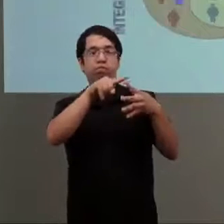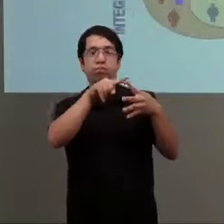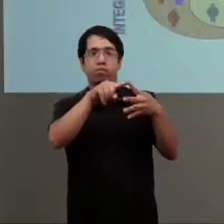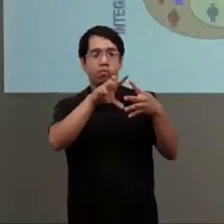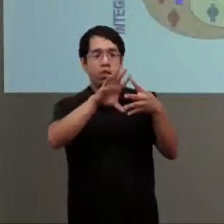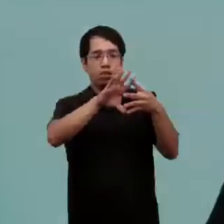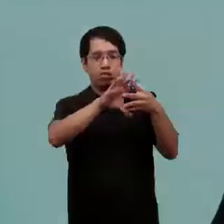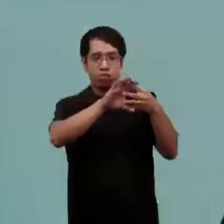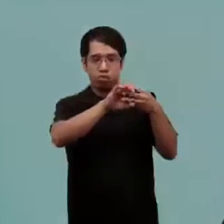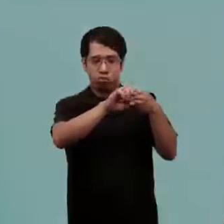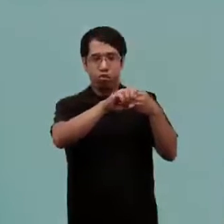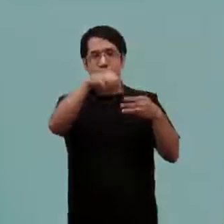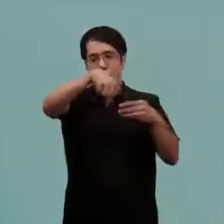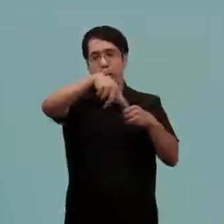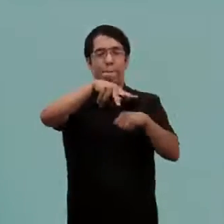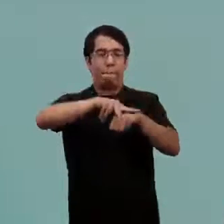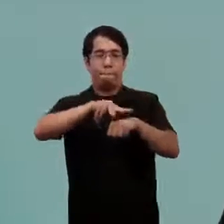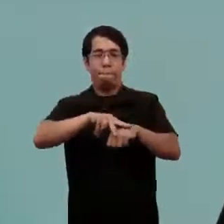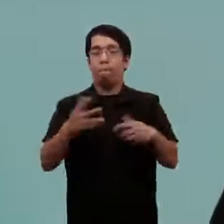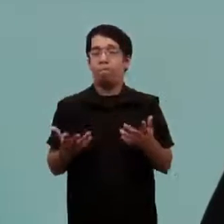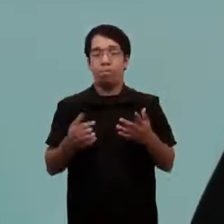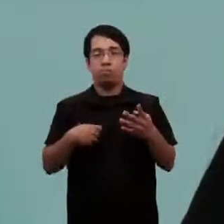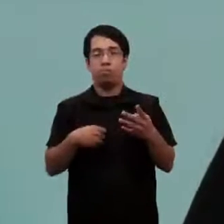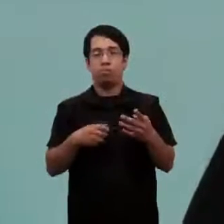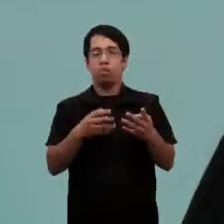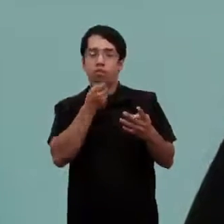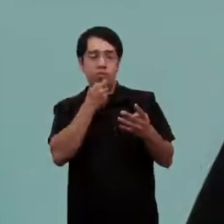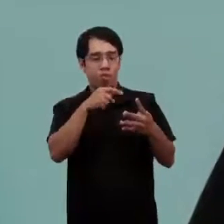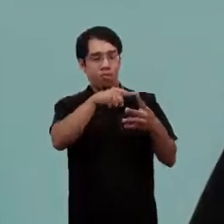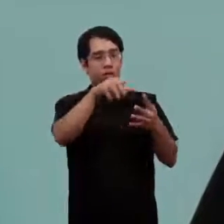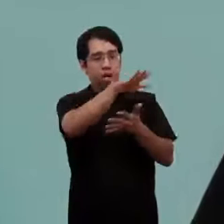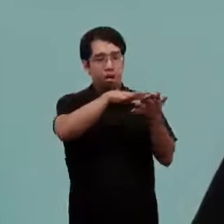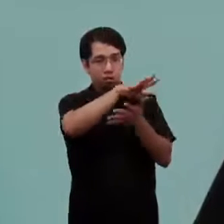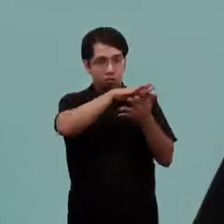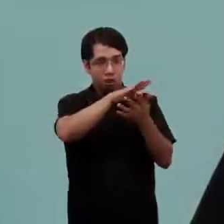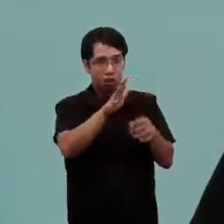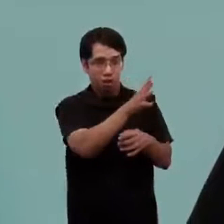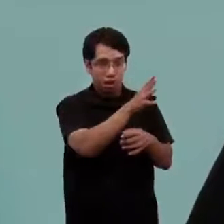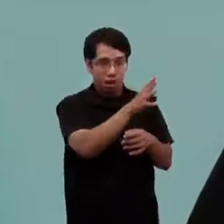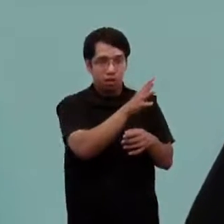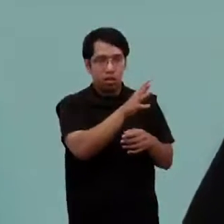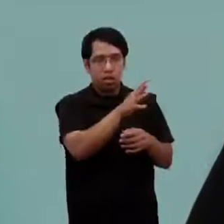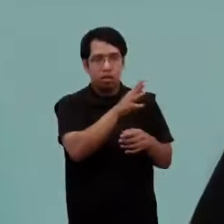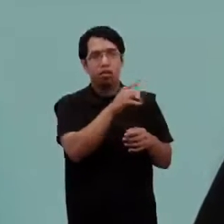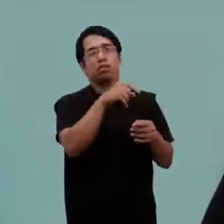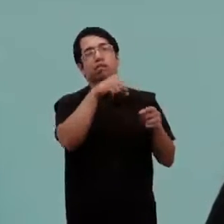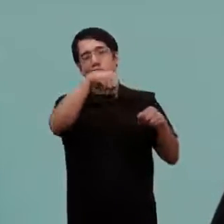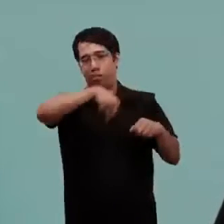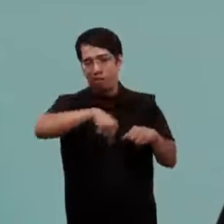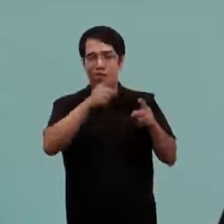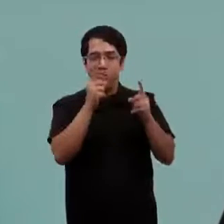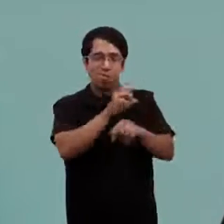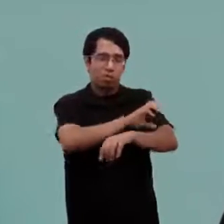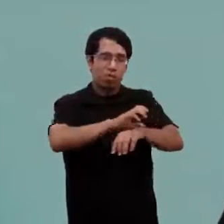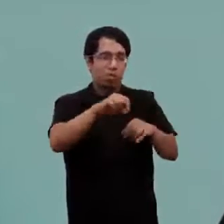confluyendo en nuestro país. Es decir, hay una situación de exclusión total, todavía tenemos situación de